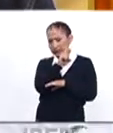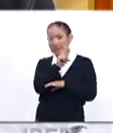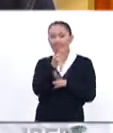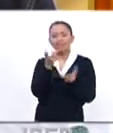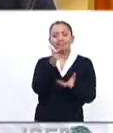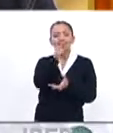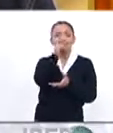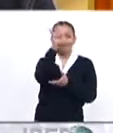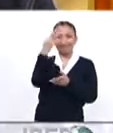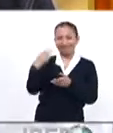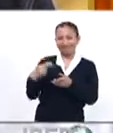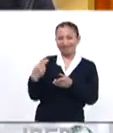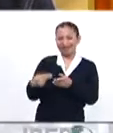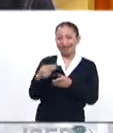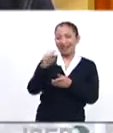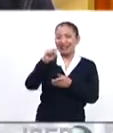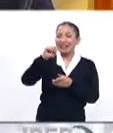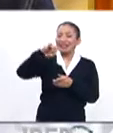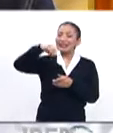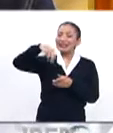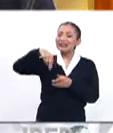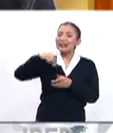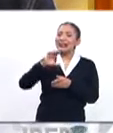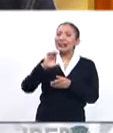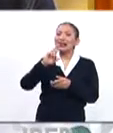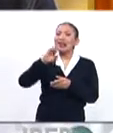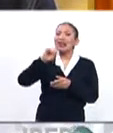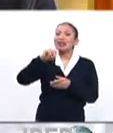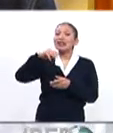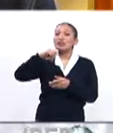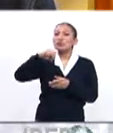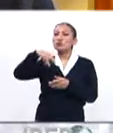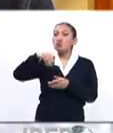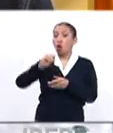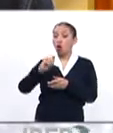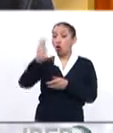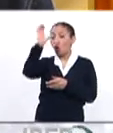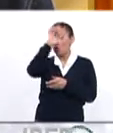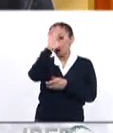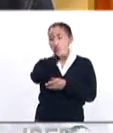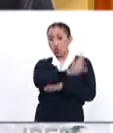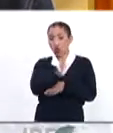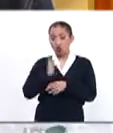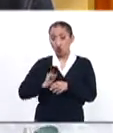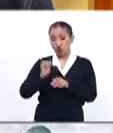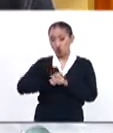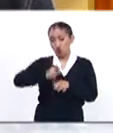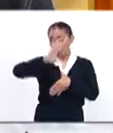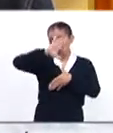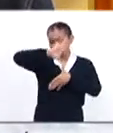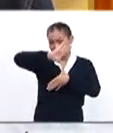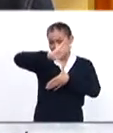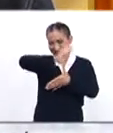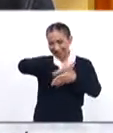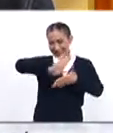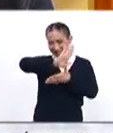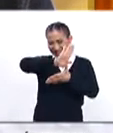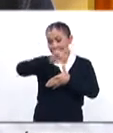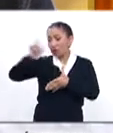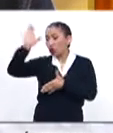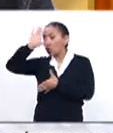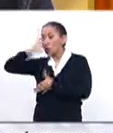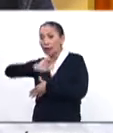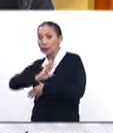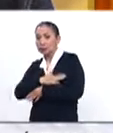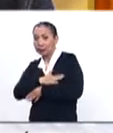La palabra que se usa mucho, sincretismo. La cultura de los pueblos originarios de América, América continental, y la